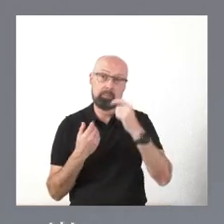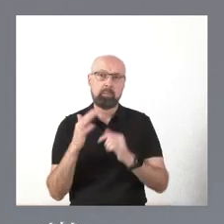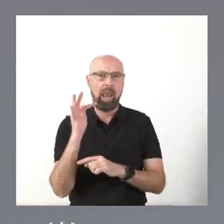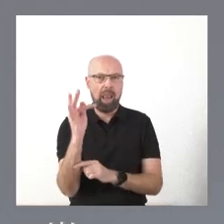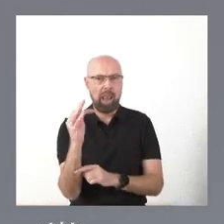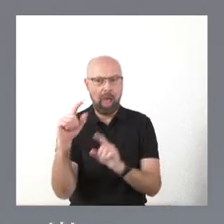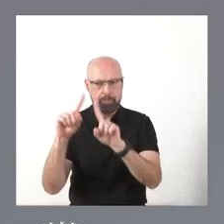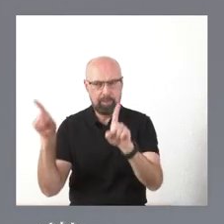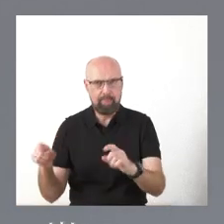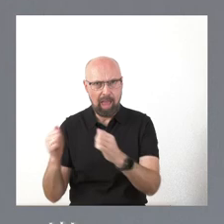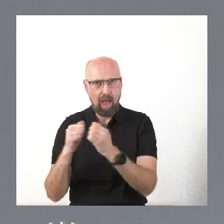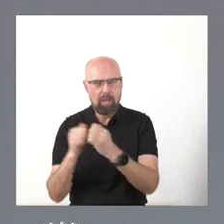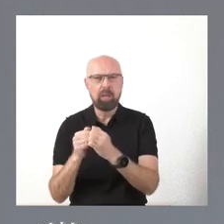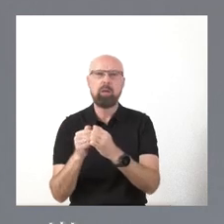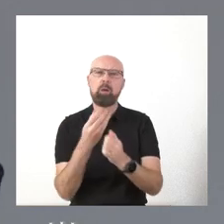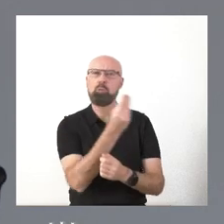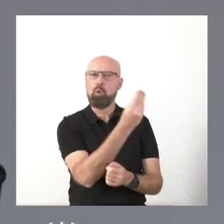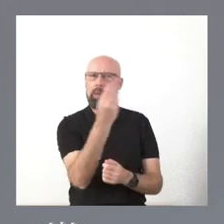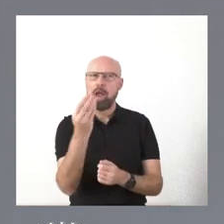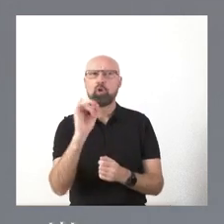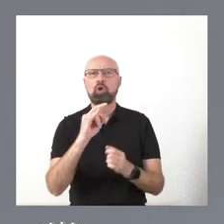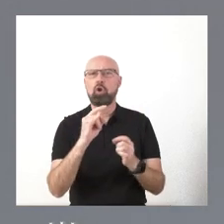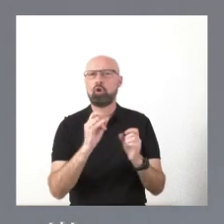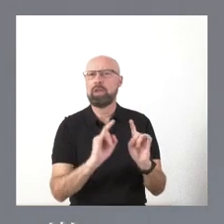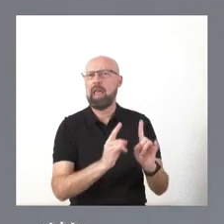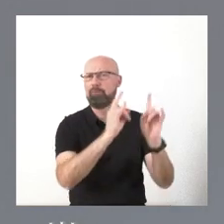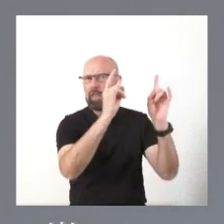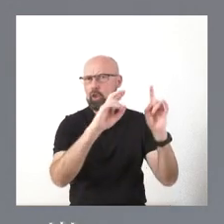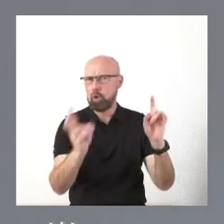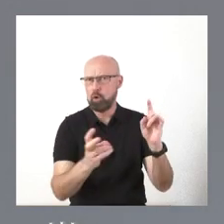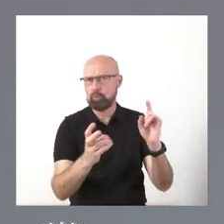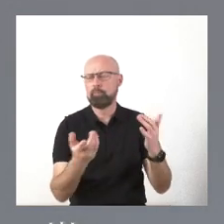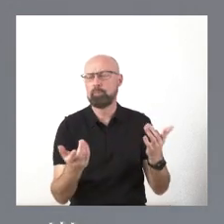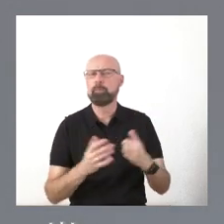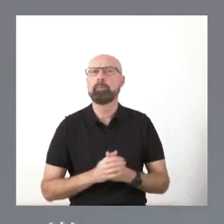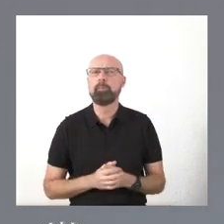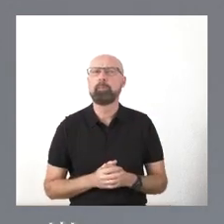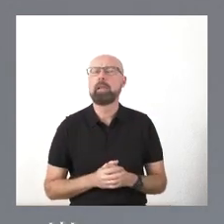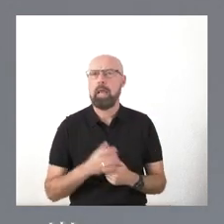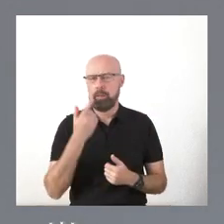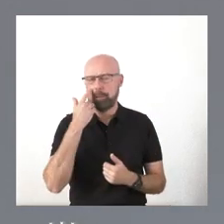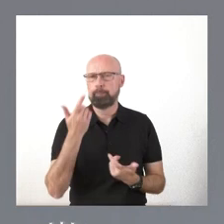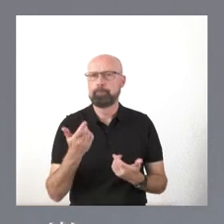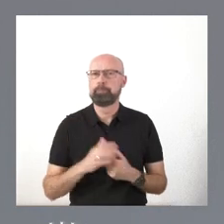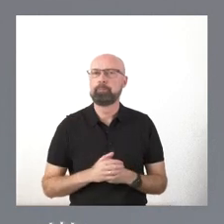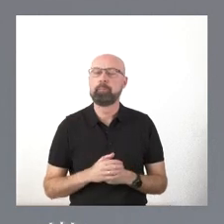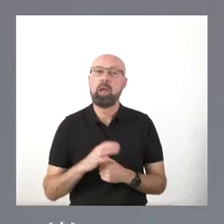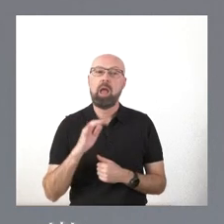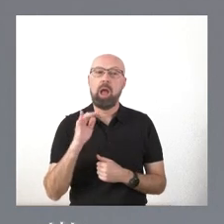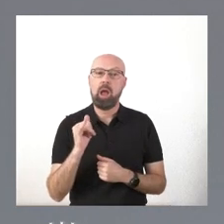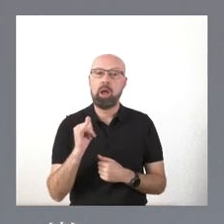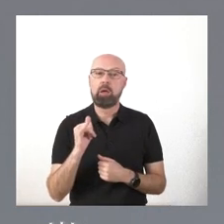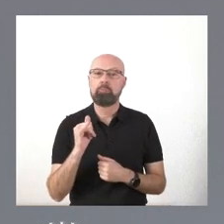diversos edificios que se nos planteó a la Consejería de Cultura. Vamos a ver. Hay unos